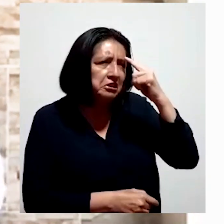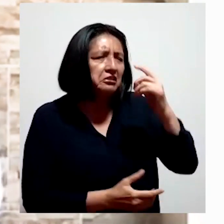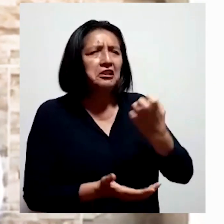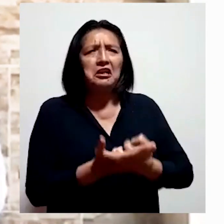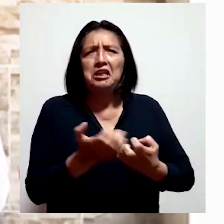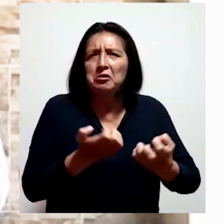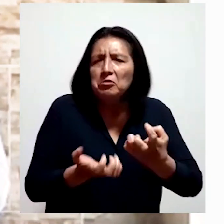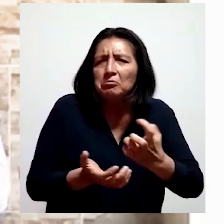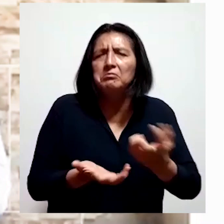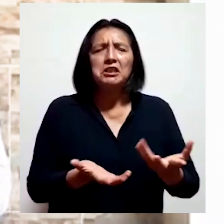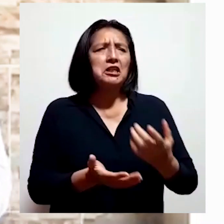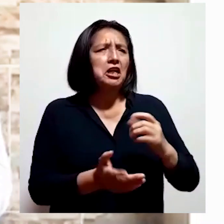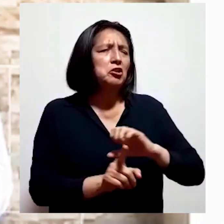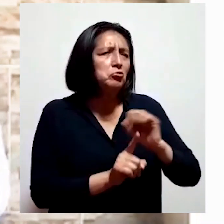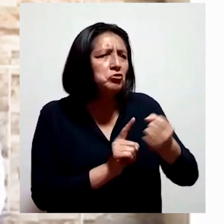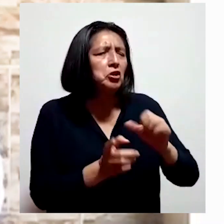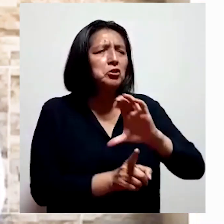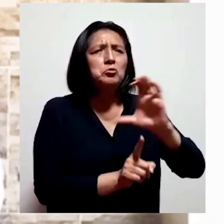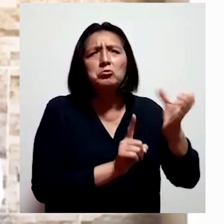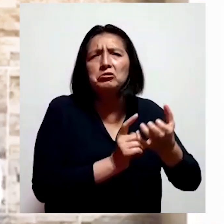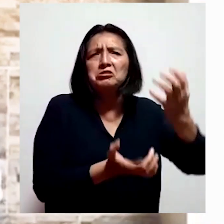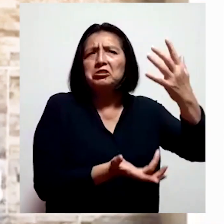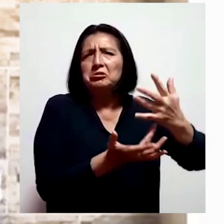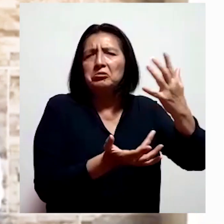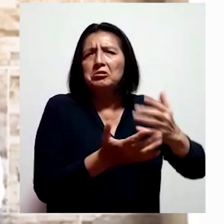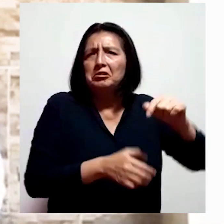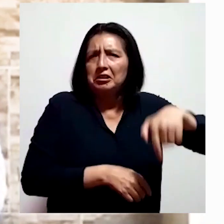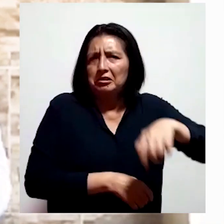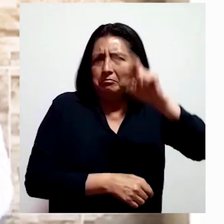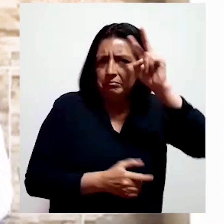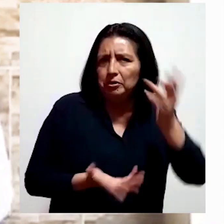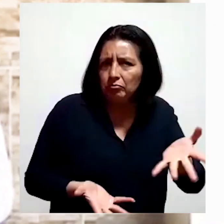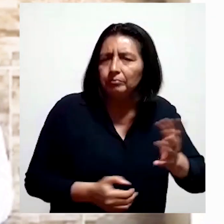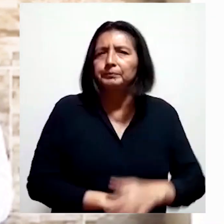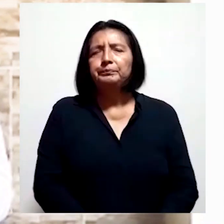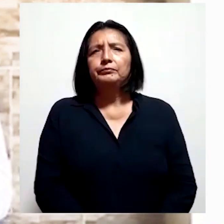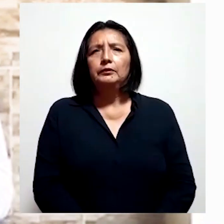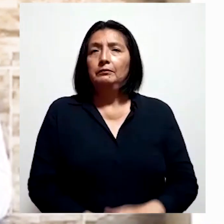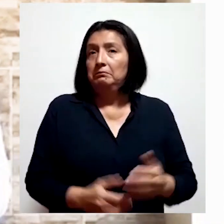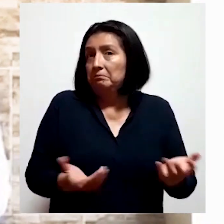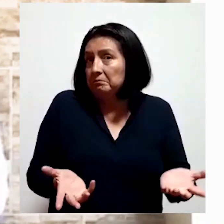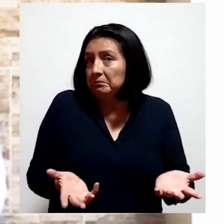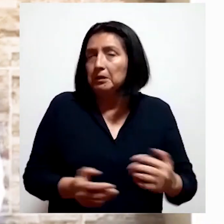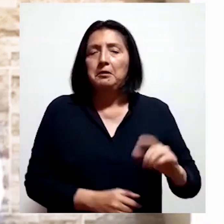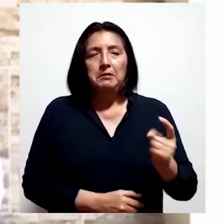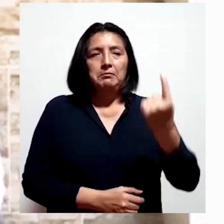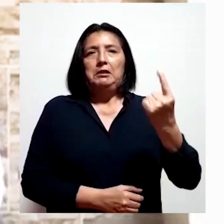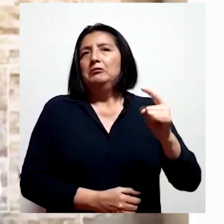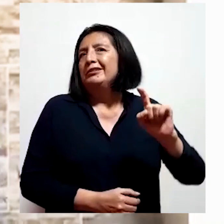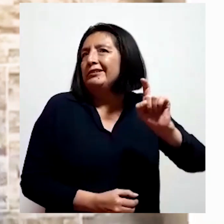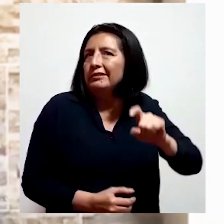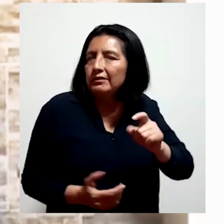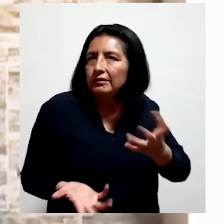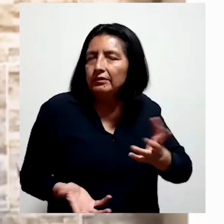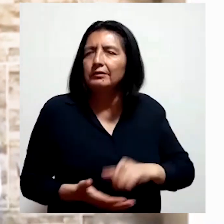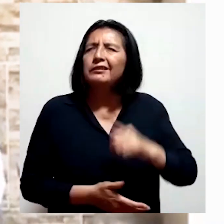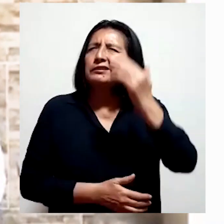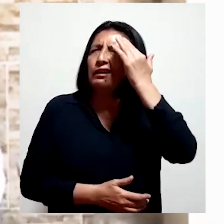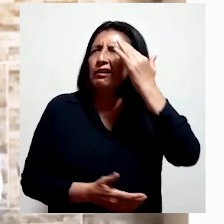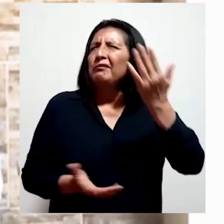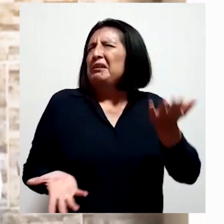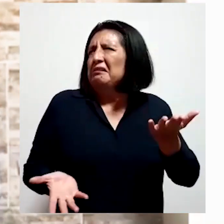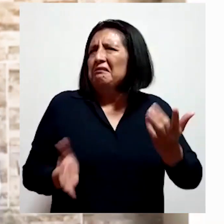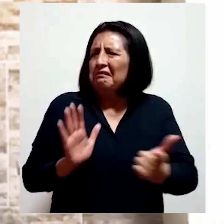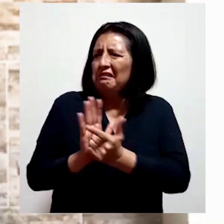vida política, económica, social, cultural y tecnológica de nuestro país. Para ello, primero es necesario